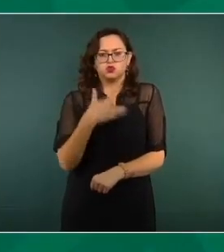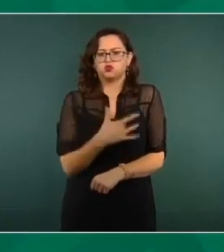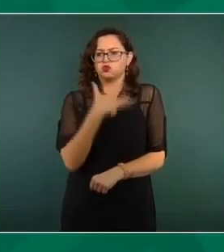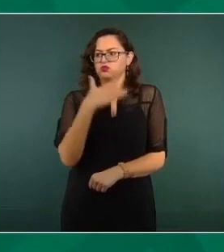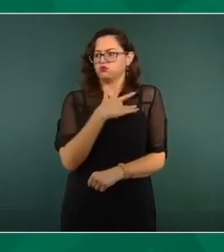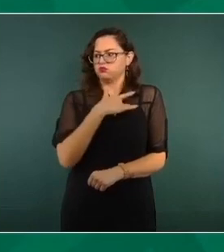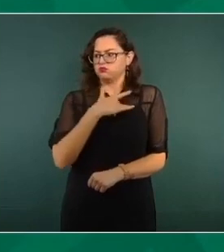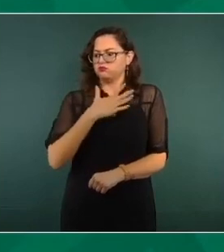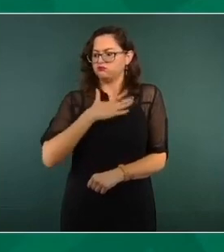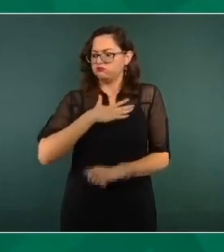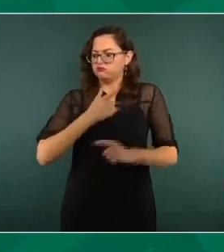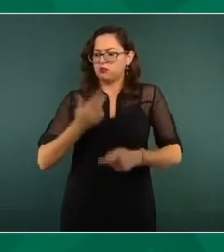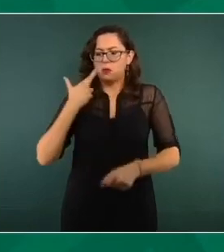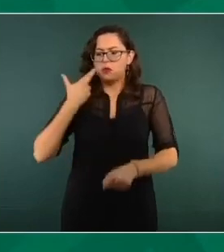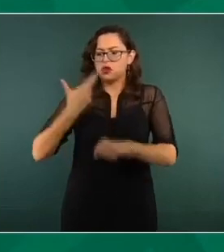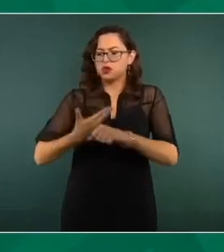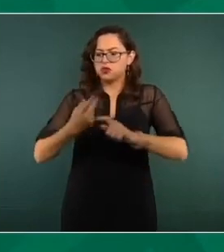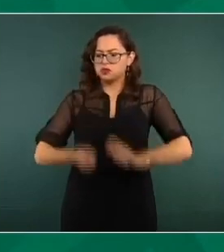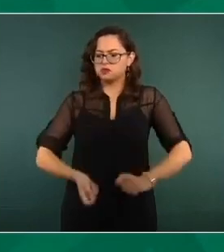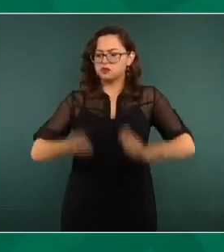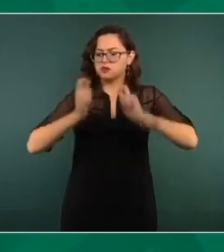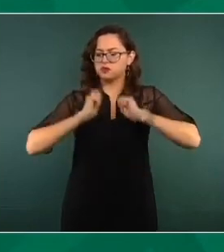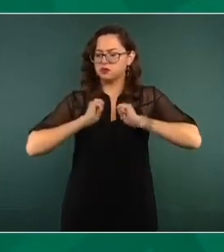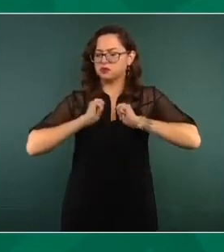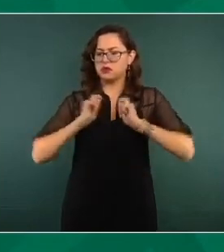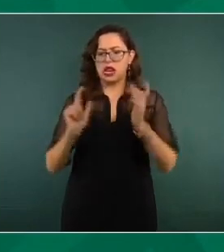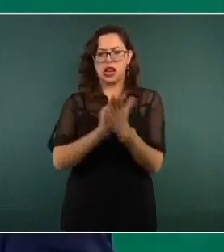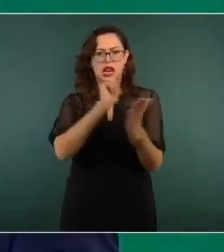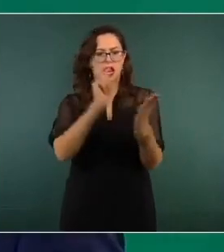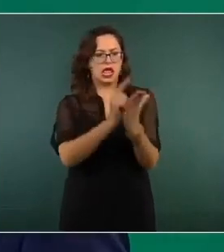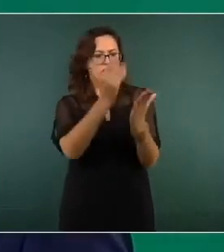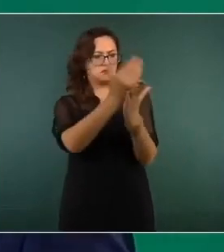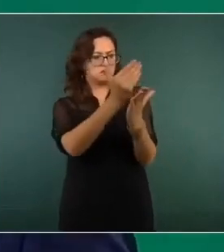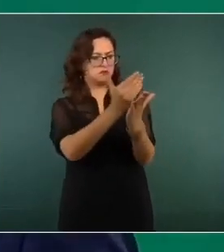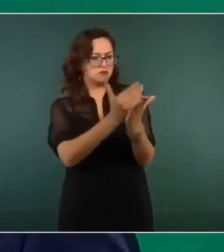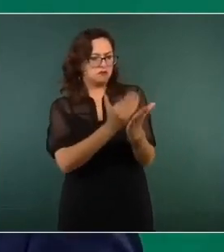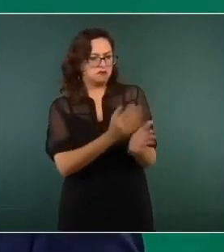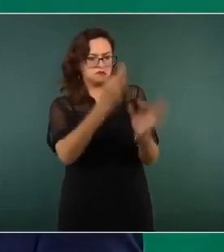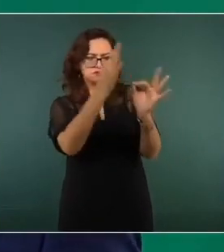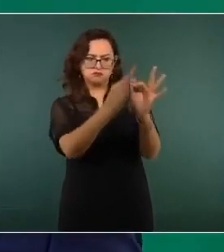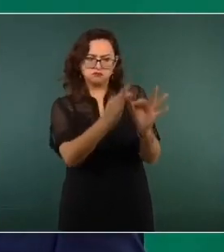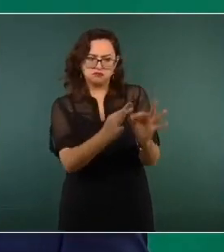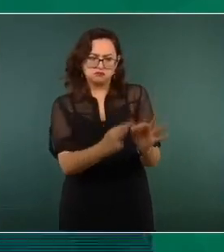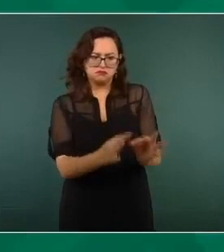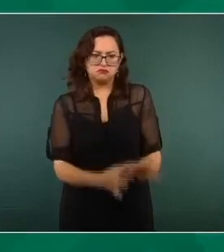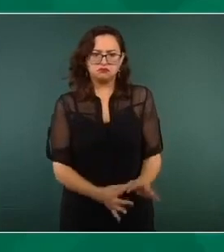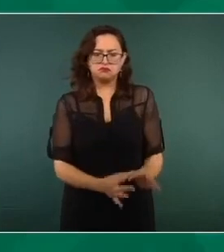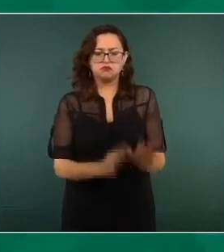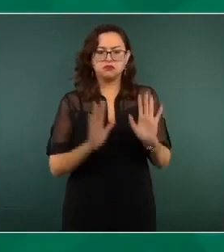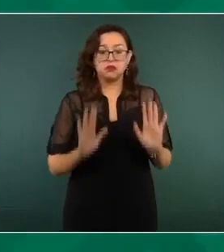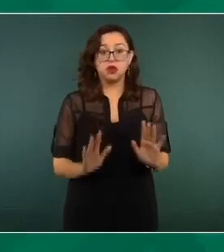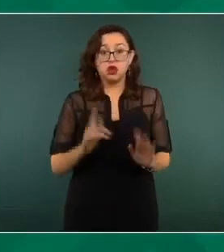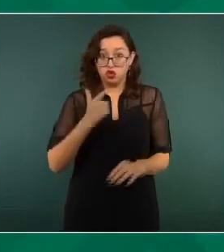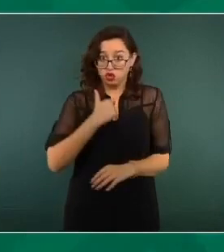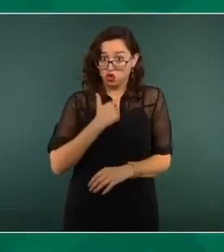no su implementación y menos un legislador su operación.